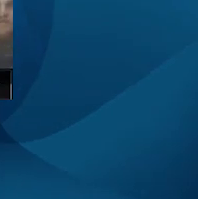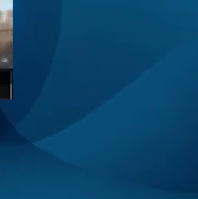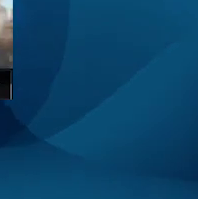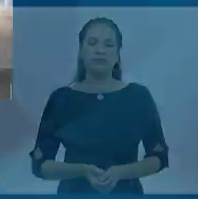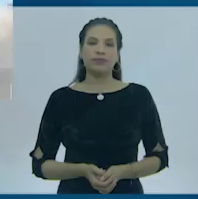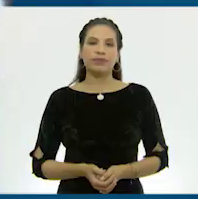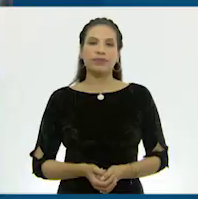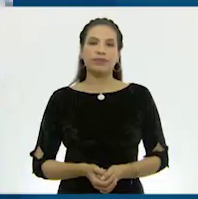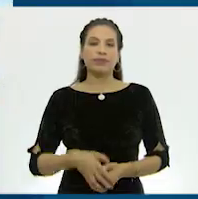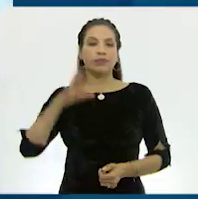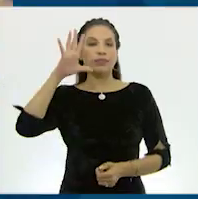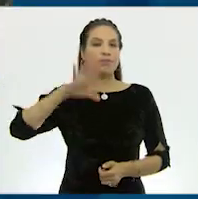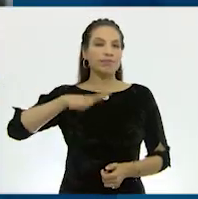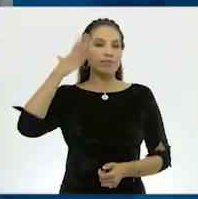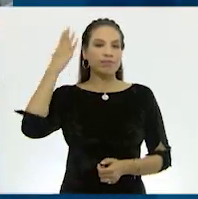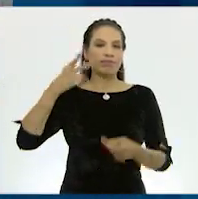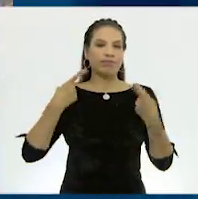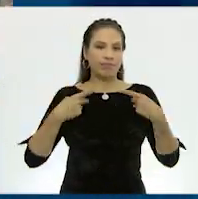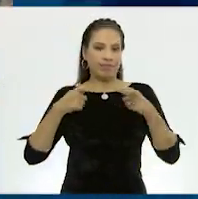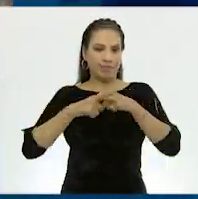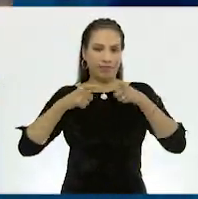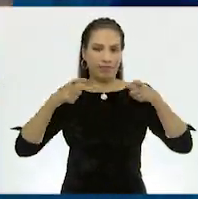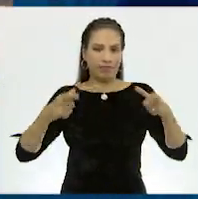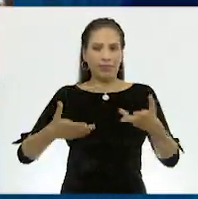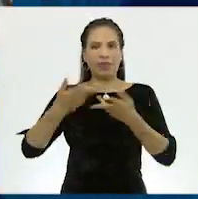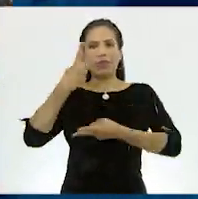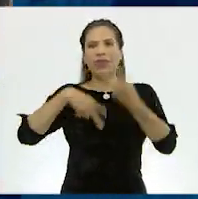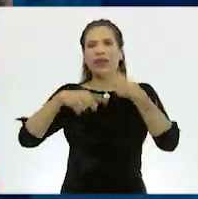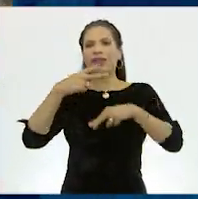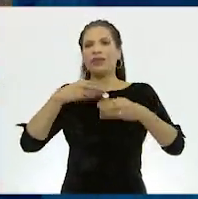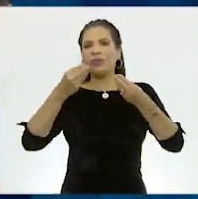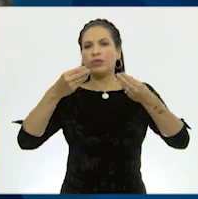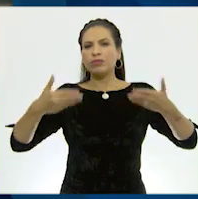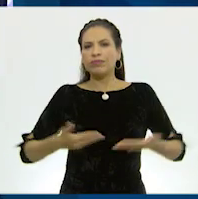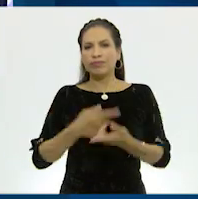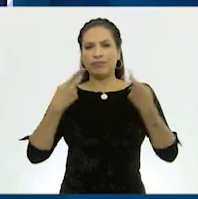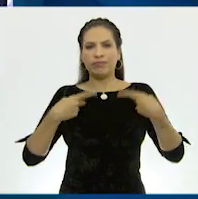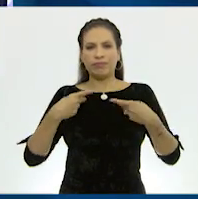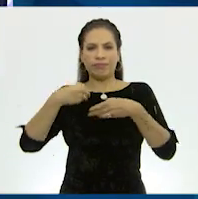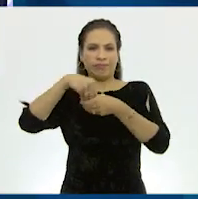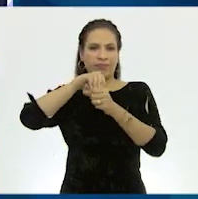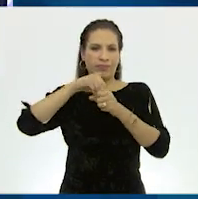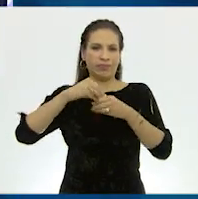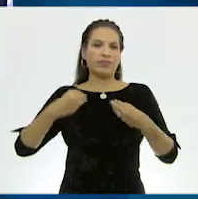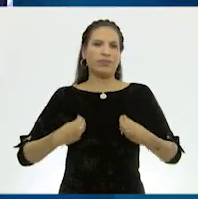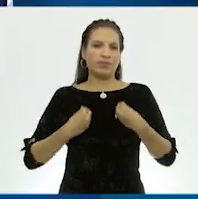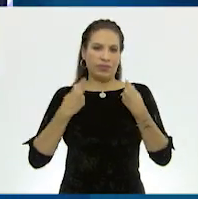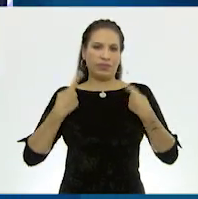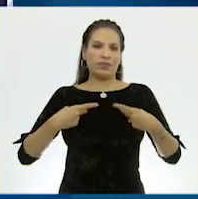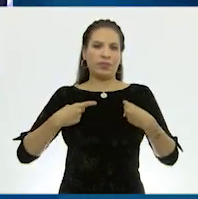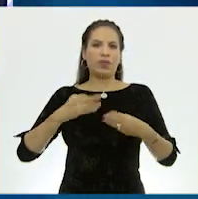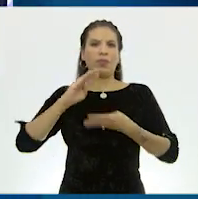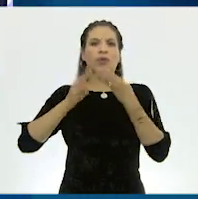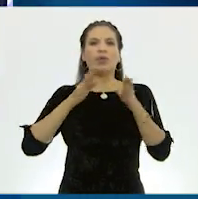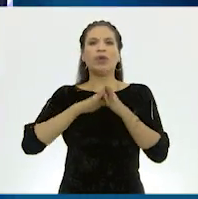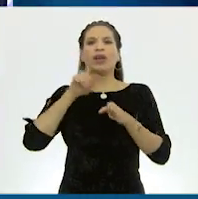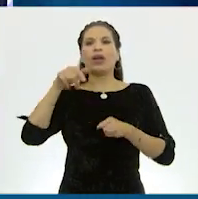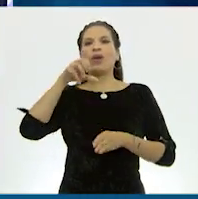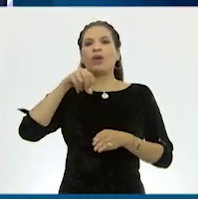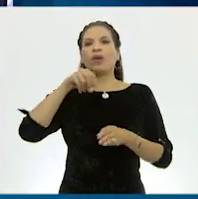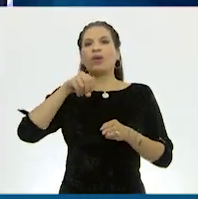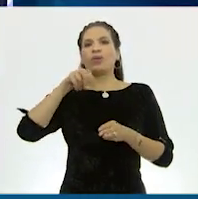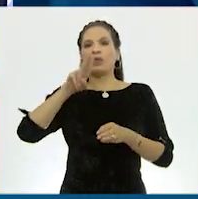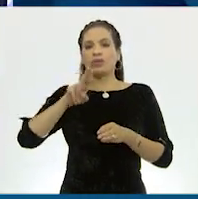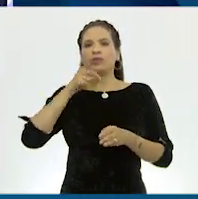El acelerado crecimiento demográfico origina sobre población en el mundo. Según los datos del Fondo de Población de las Naciones